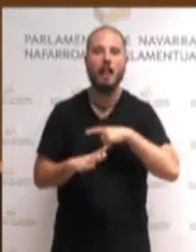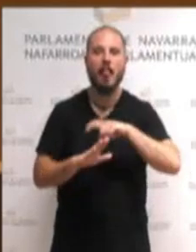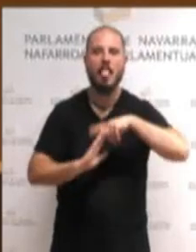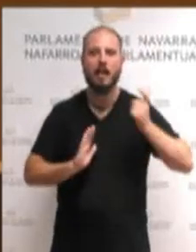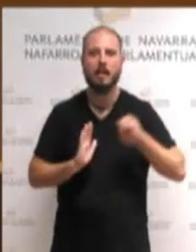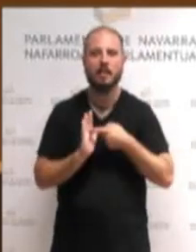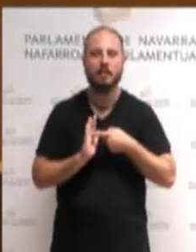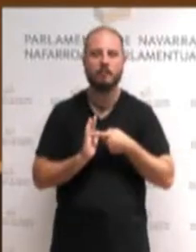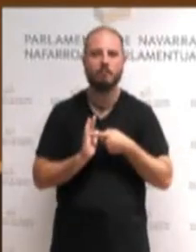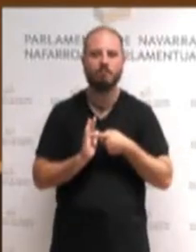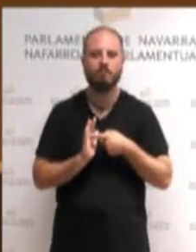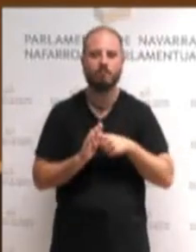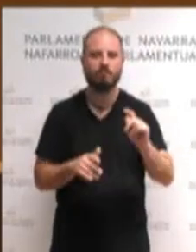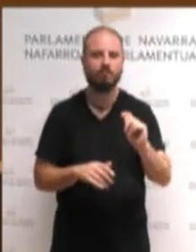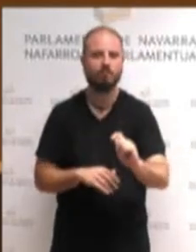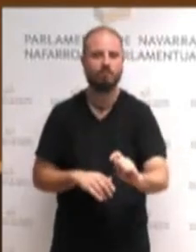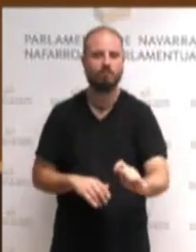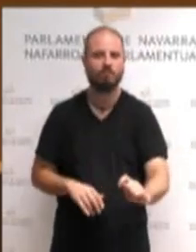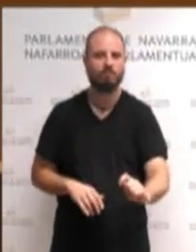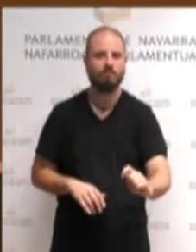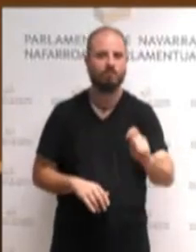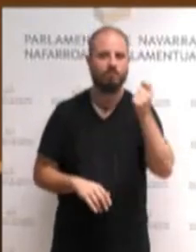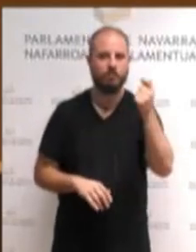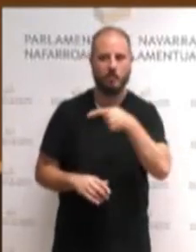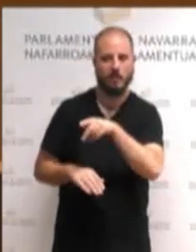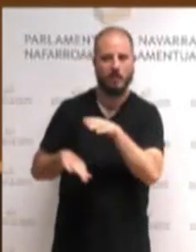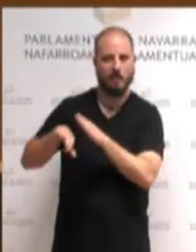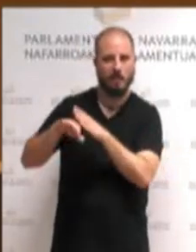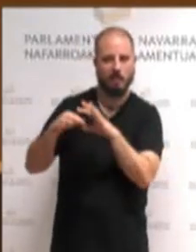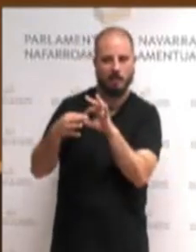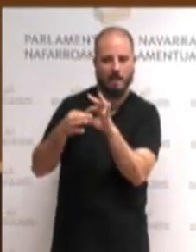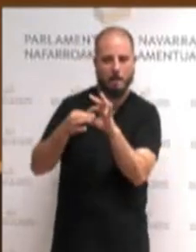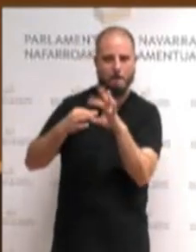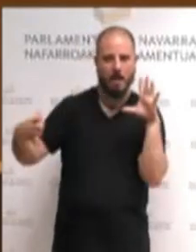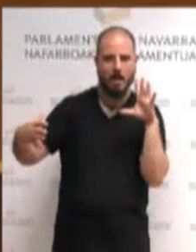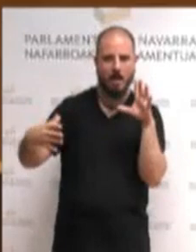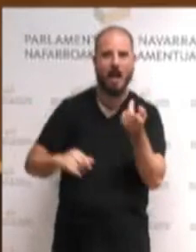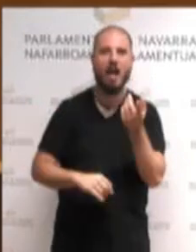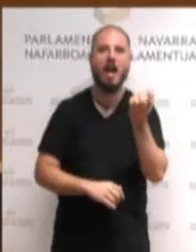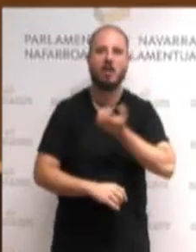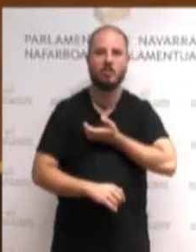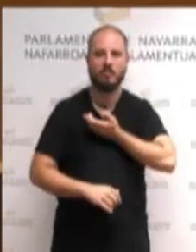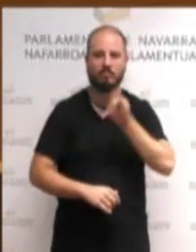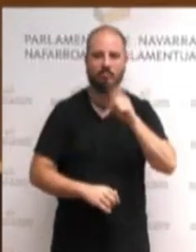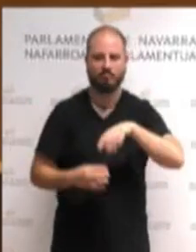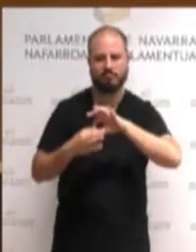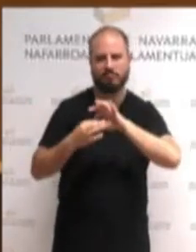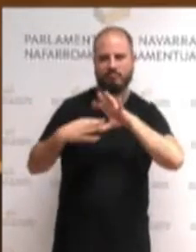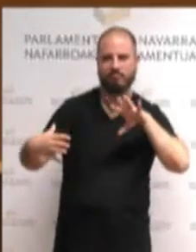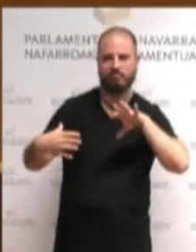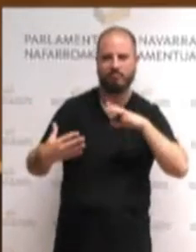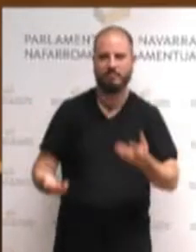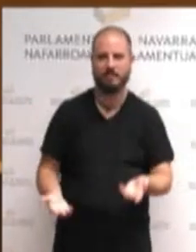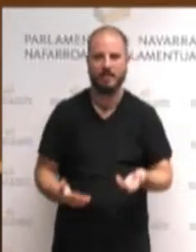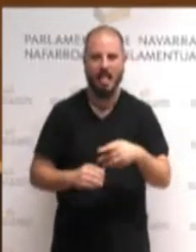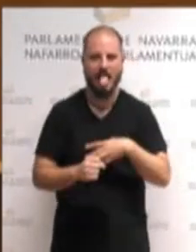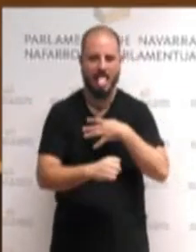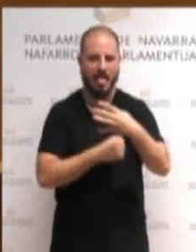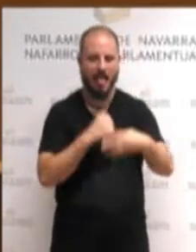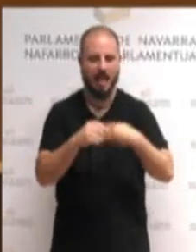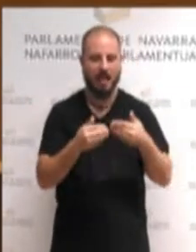izan behar da. Baita udaletan, ere. Eskubideak zabaltzeko legegin txaldia. Izkuntza,